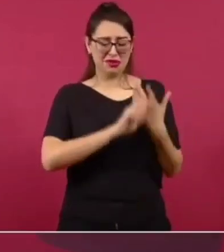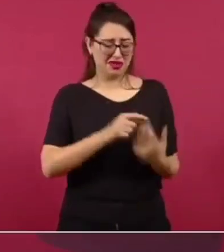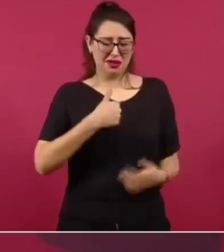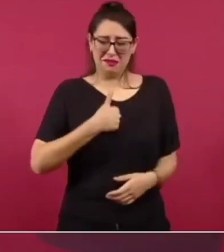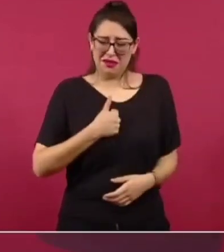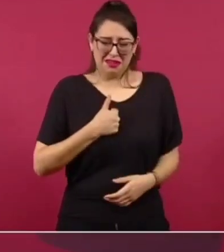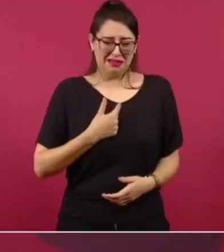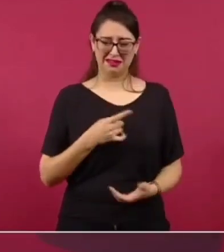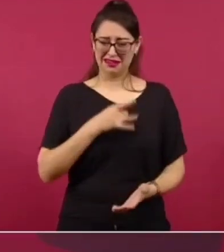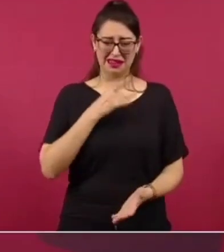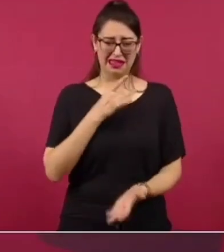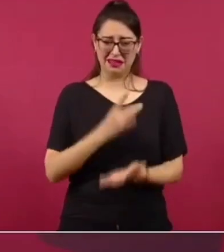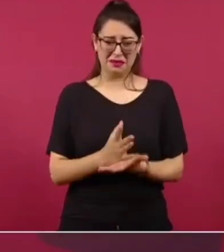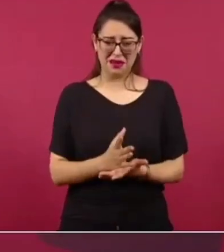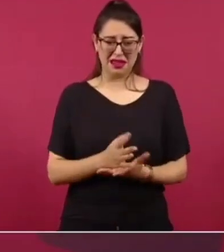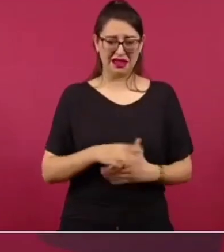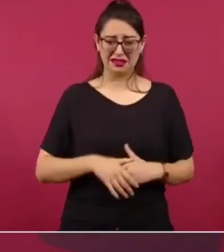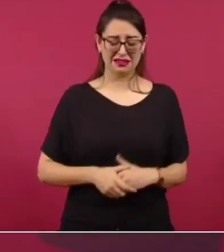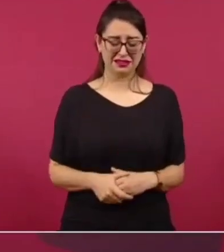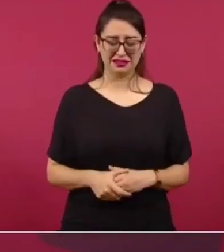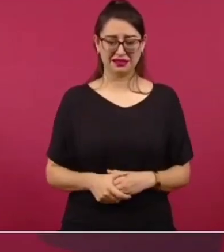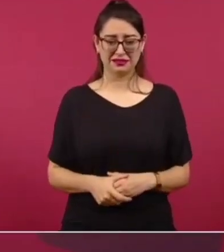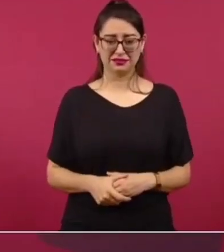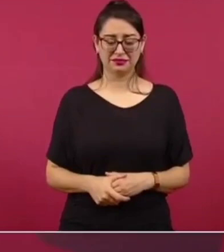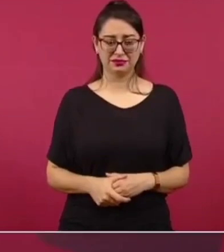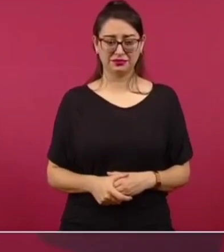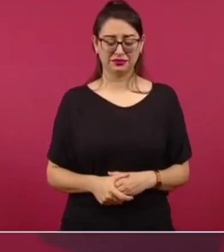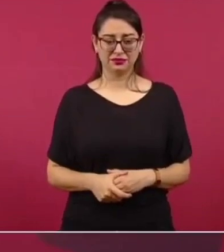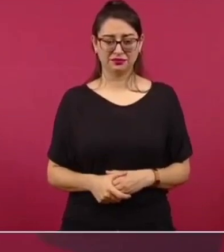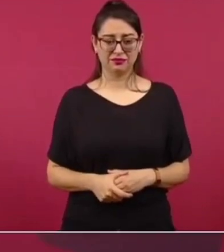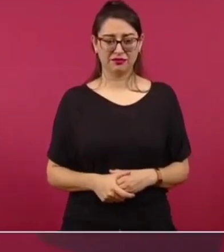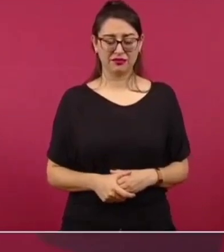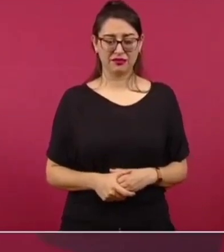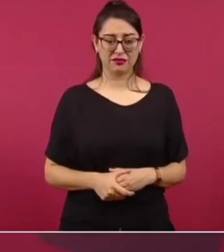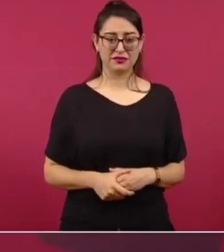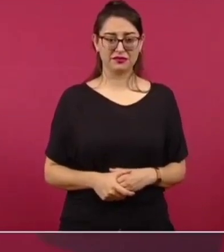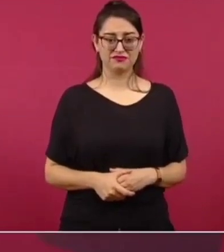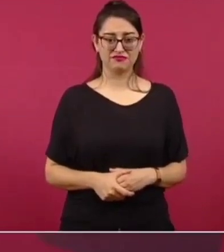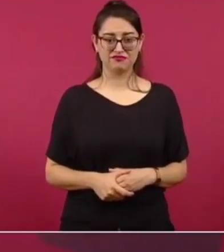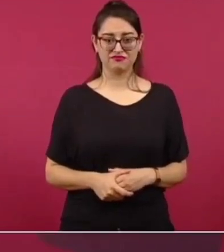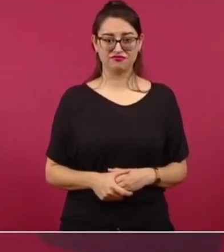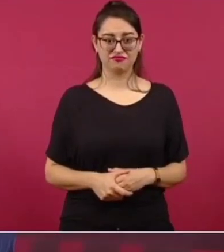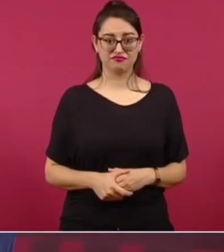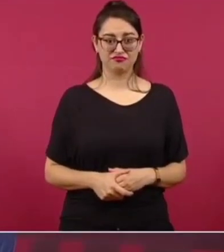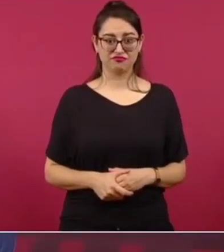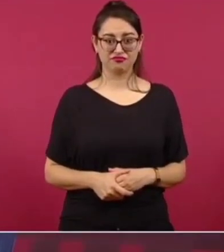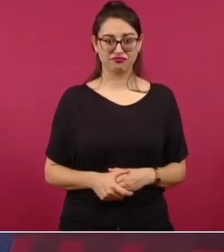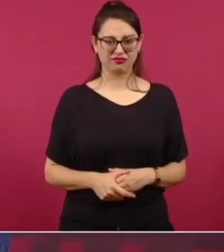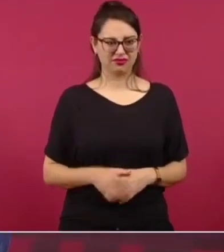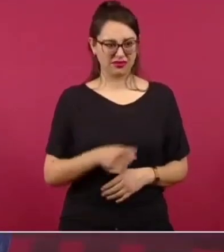apágalo.